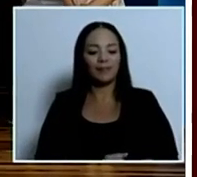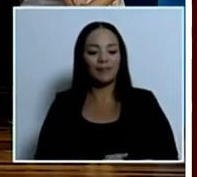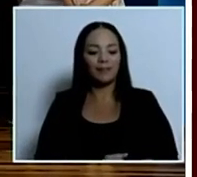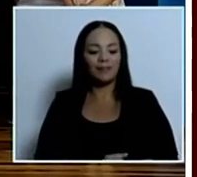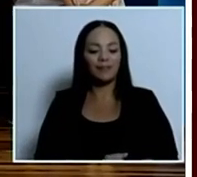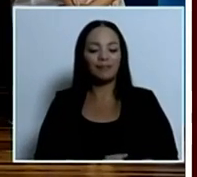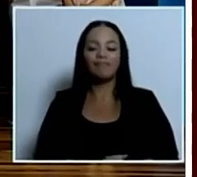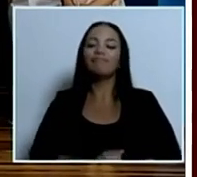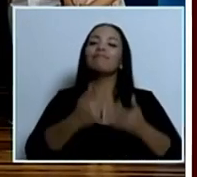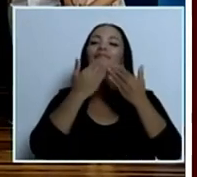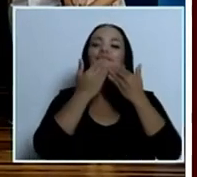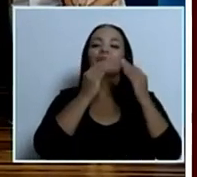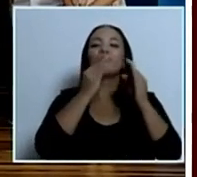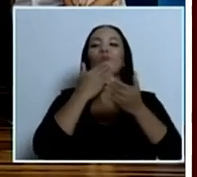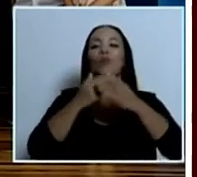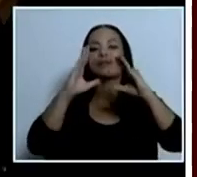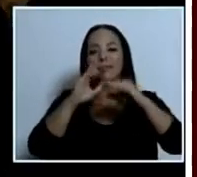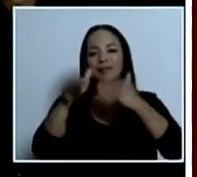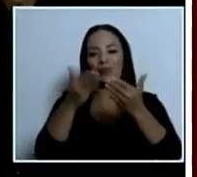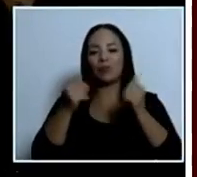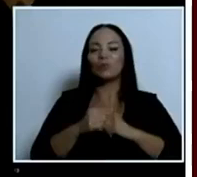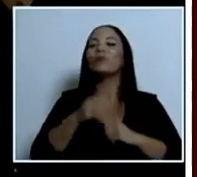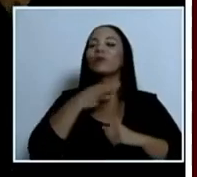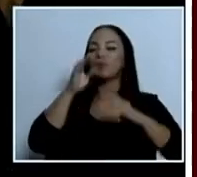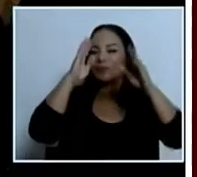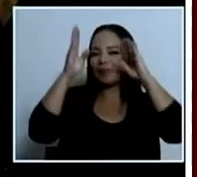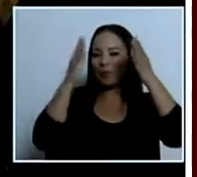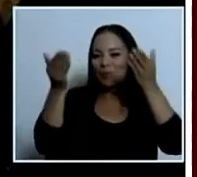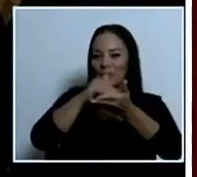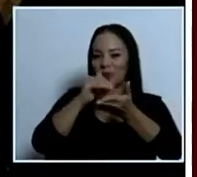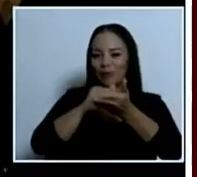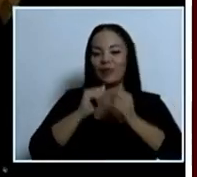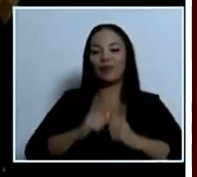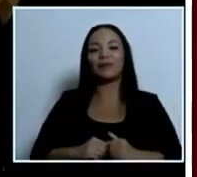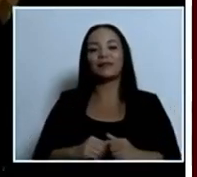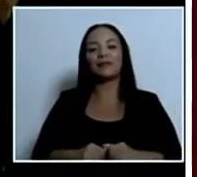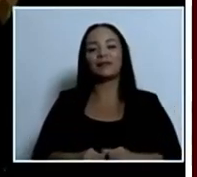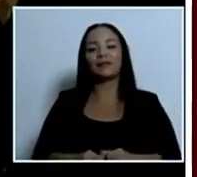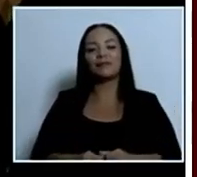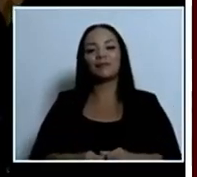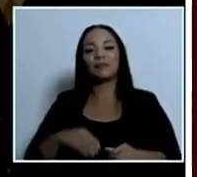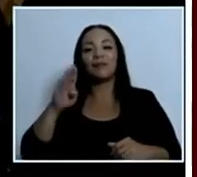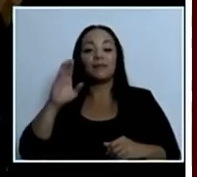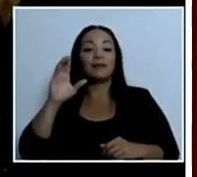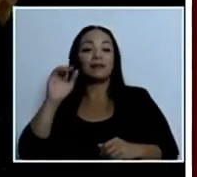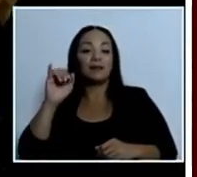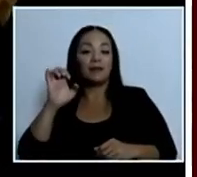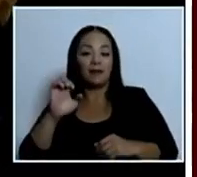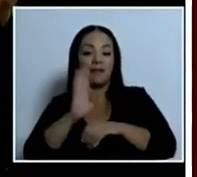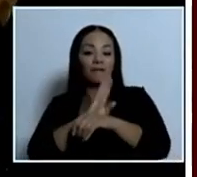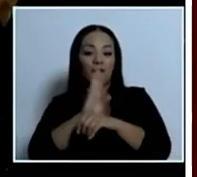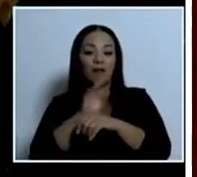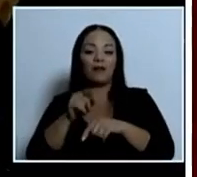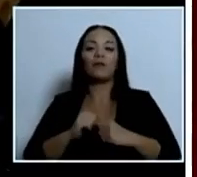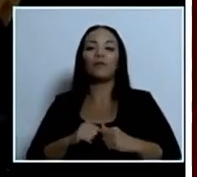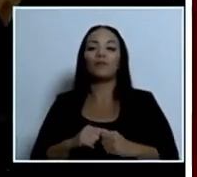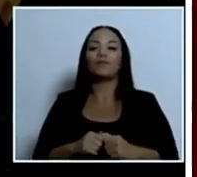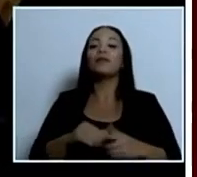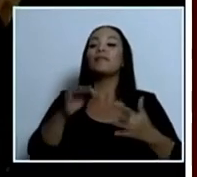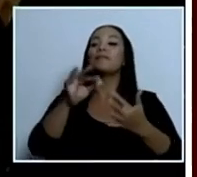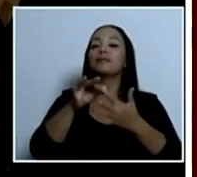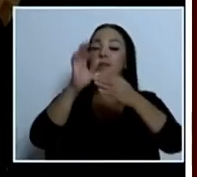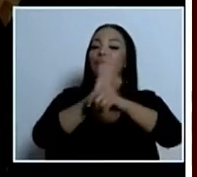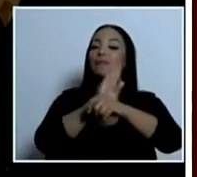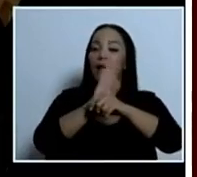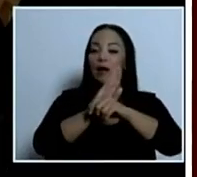Gracias. Buenas tardes a todos. Qué gusto saludarlos nuevamente. Al BCI se le ubica generalmente por ser el principal banco